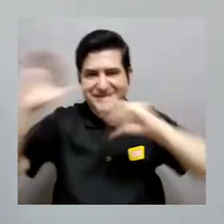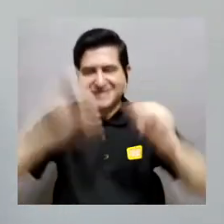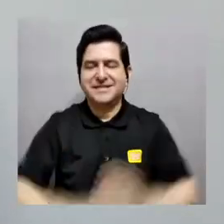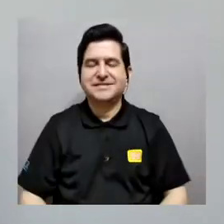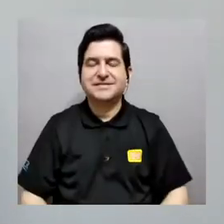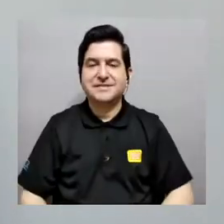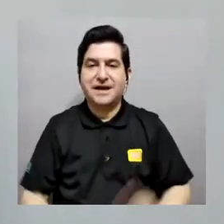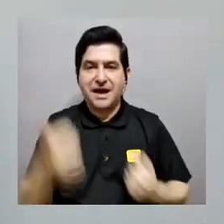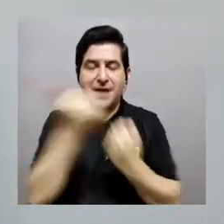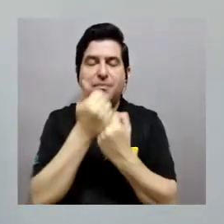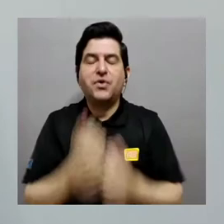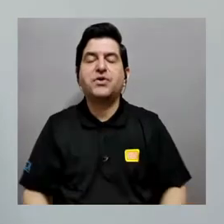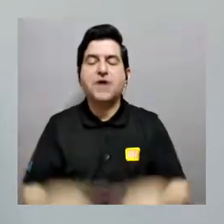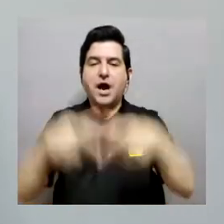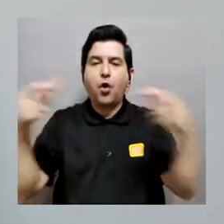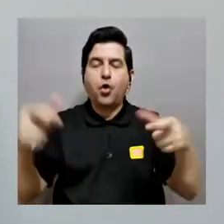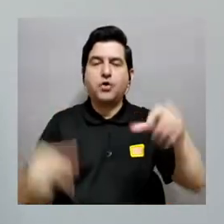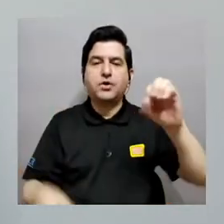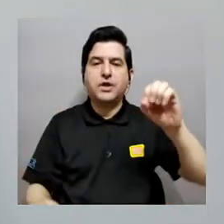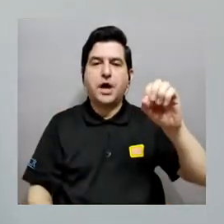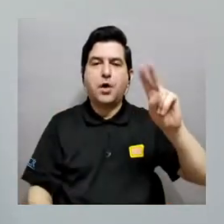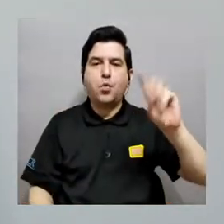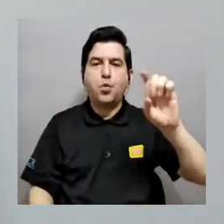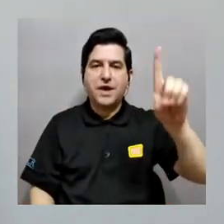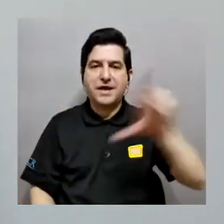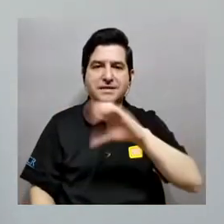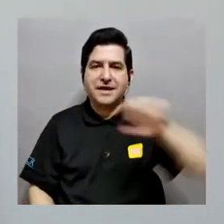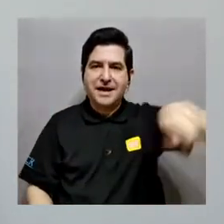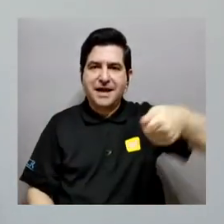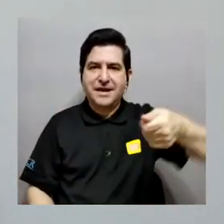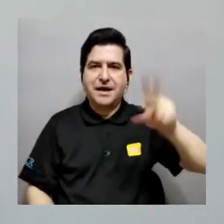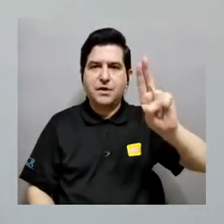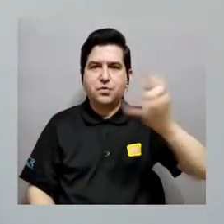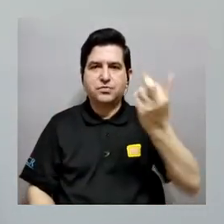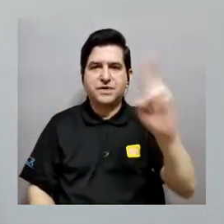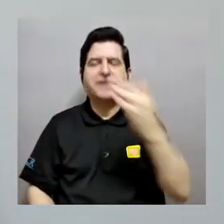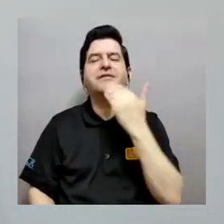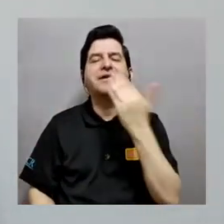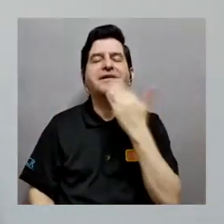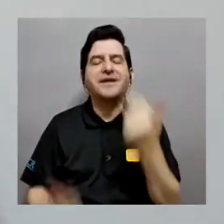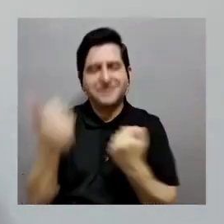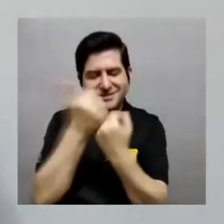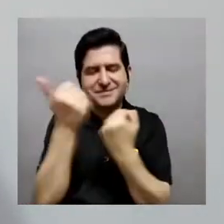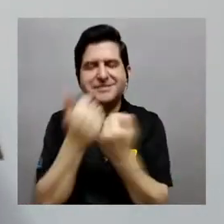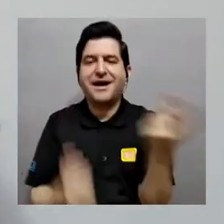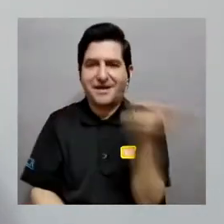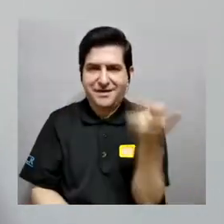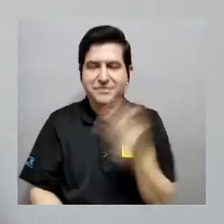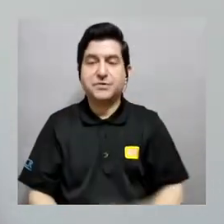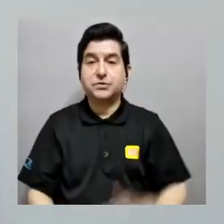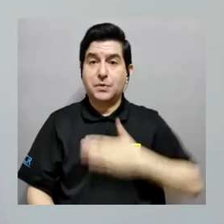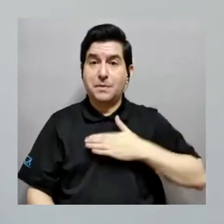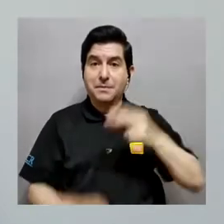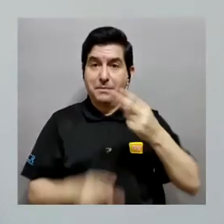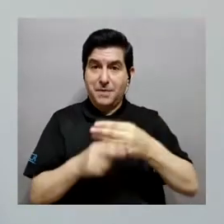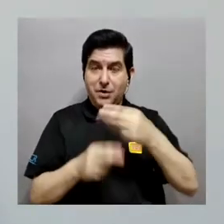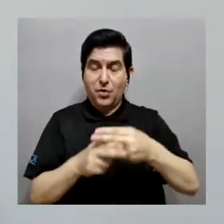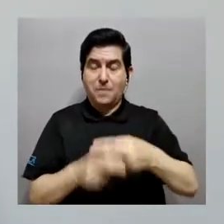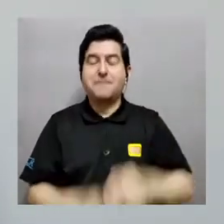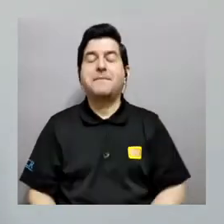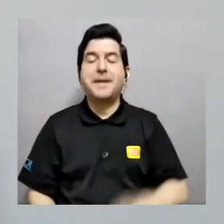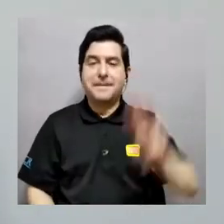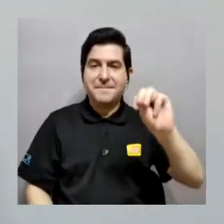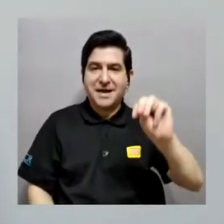y con el apoyo de Onda UNED y Canal UCR, a quienes agradecemos profundamente el apoyo. Mi nombre es Mariladora